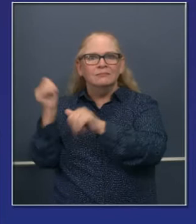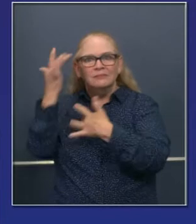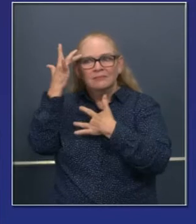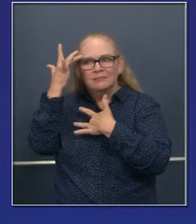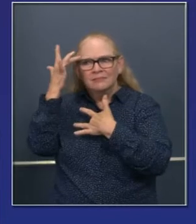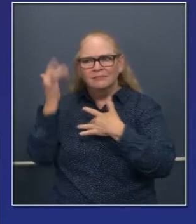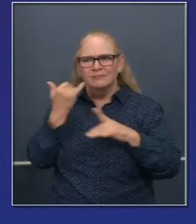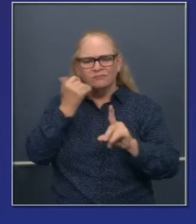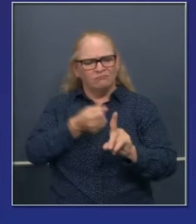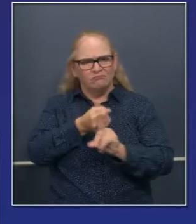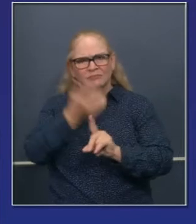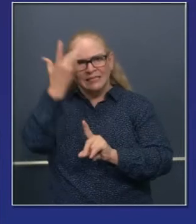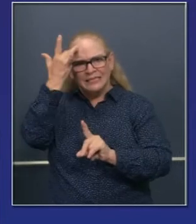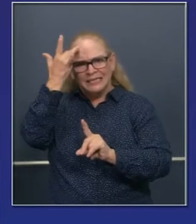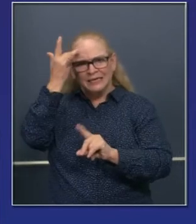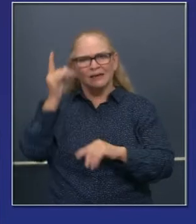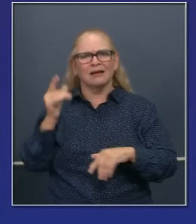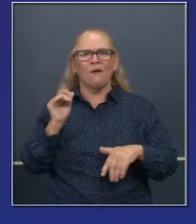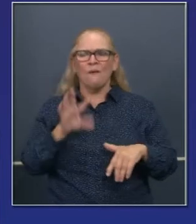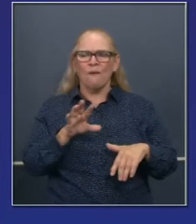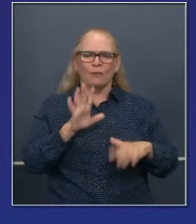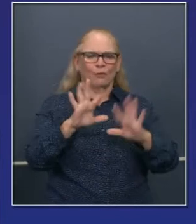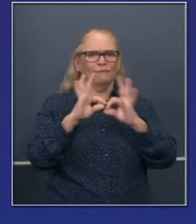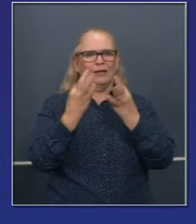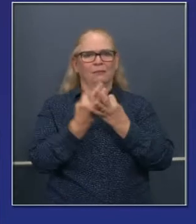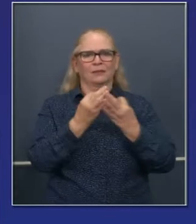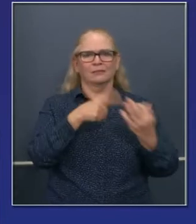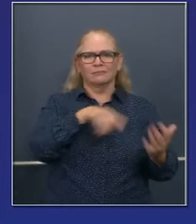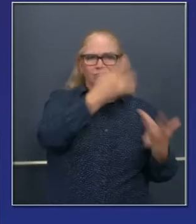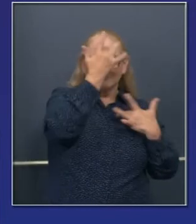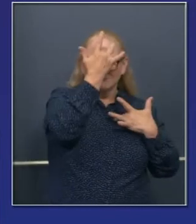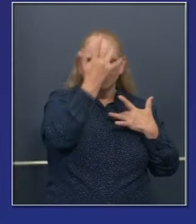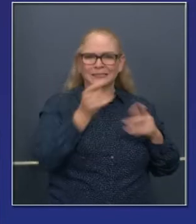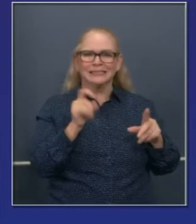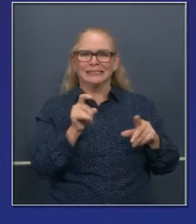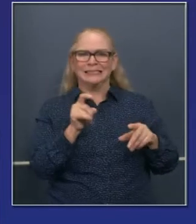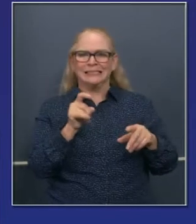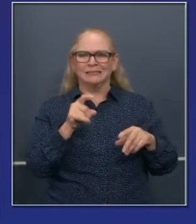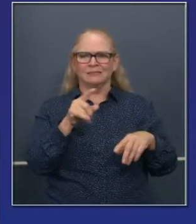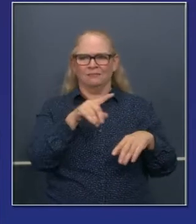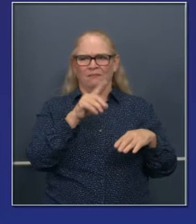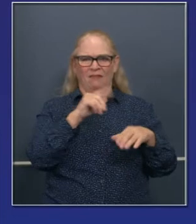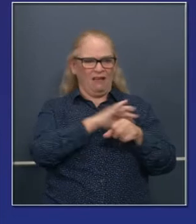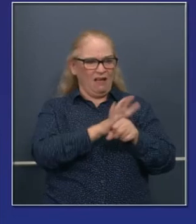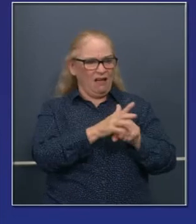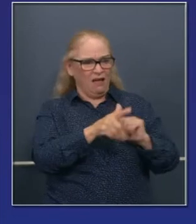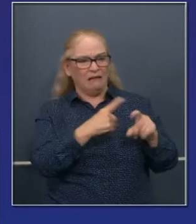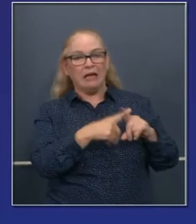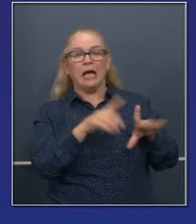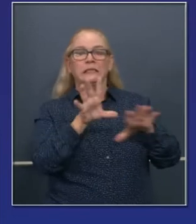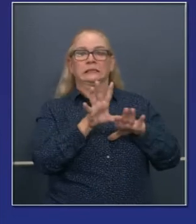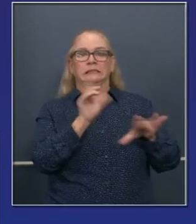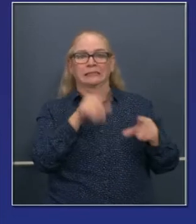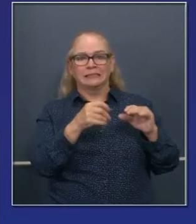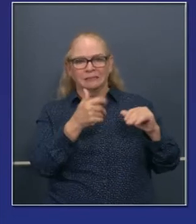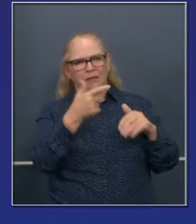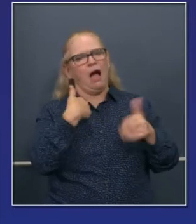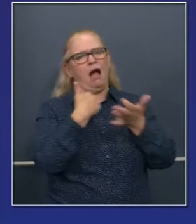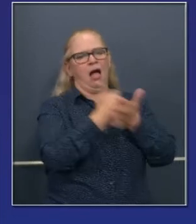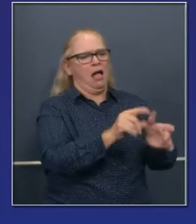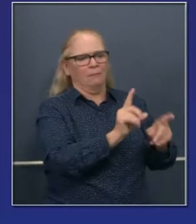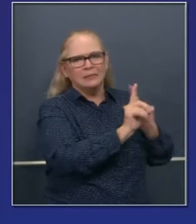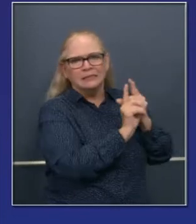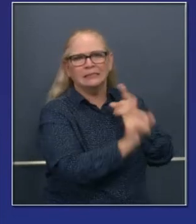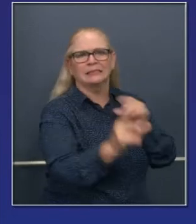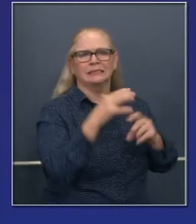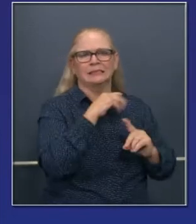cesantes porque tienen que ayudar a miembro de la familia que tiene cuarentena o que tiene que ayudar a alguien que está enfermo. Hemos hecho esfuerzos en